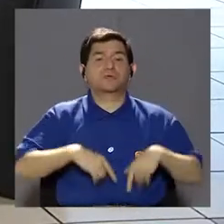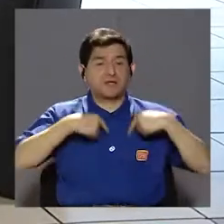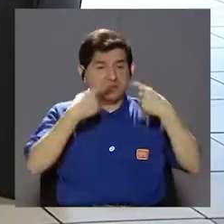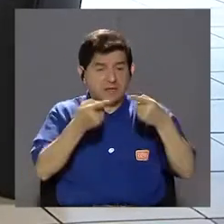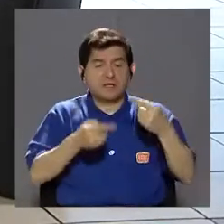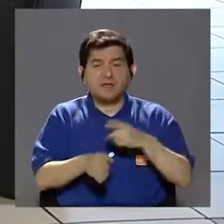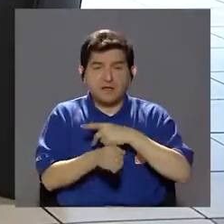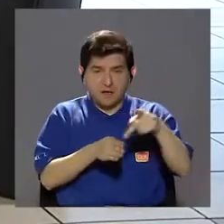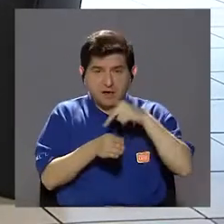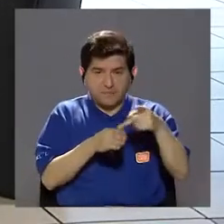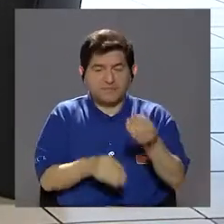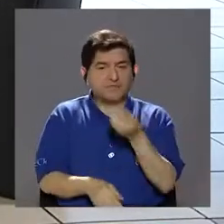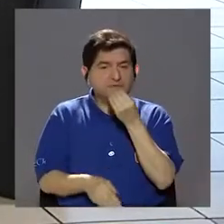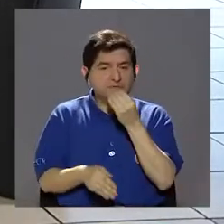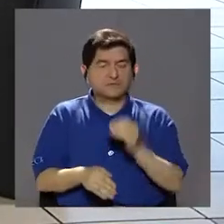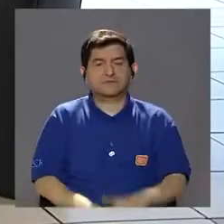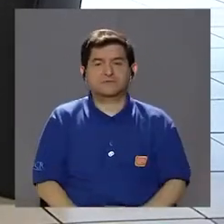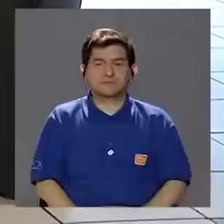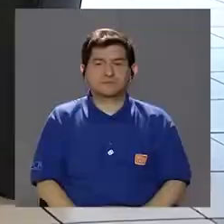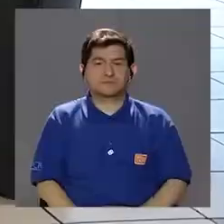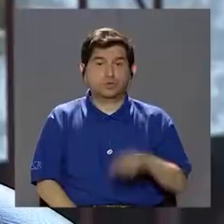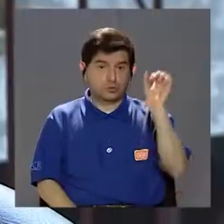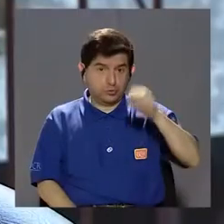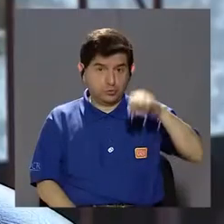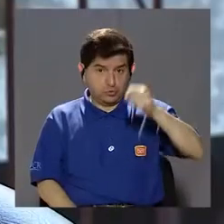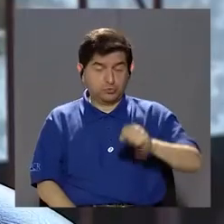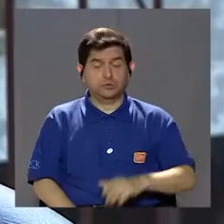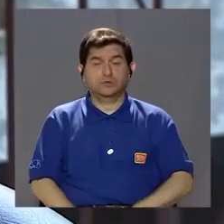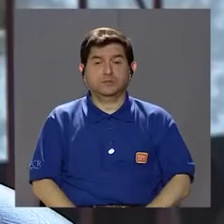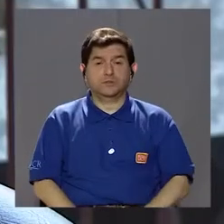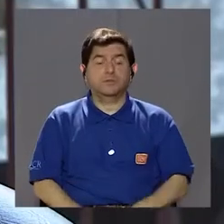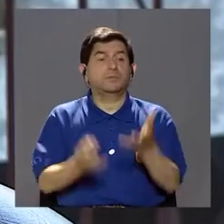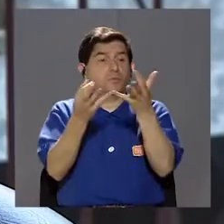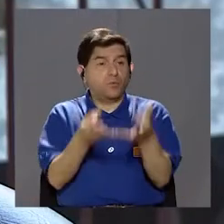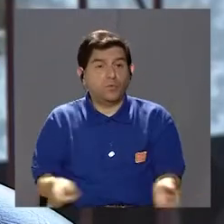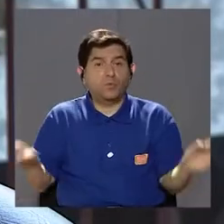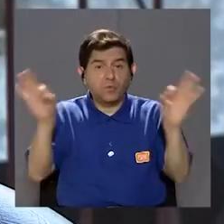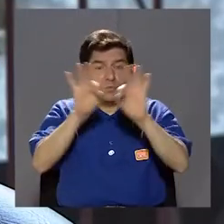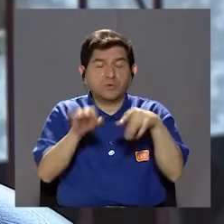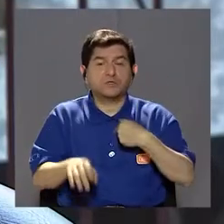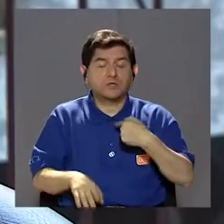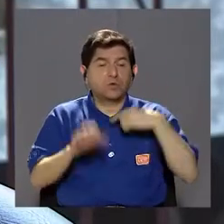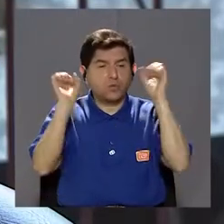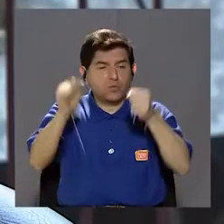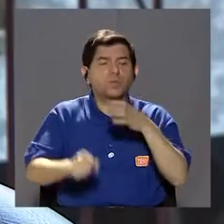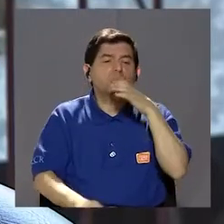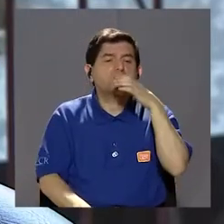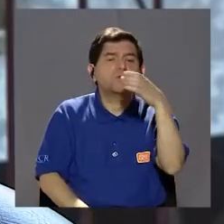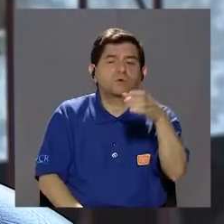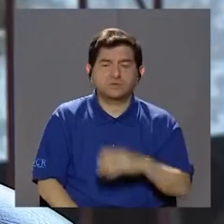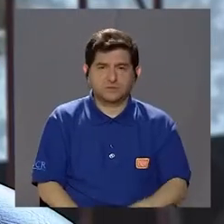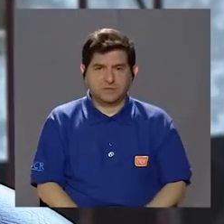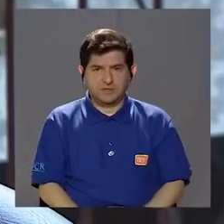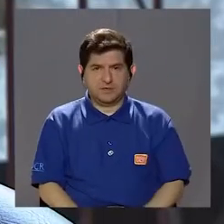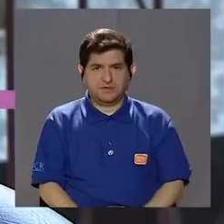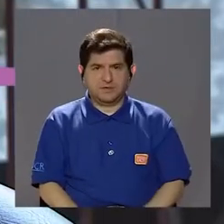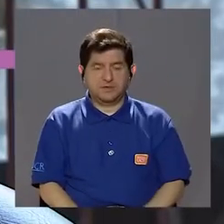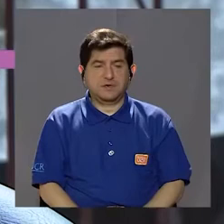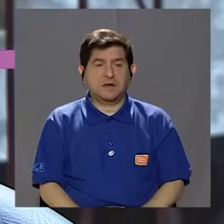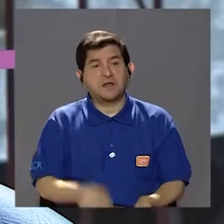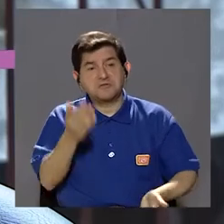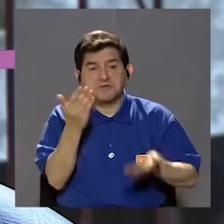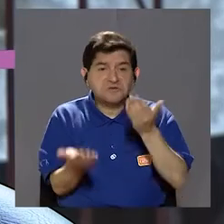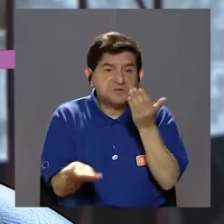entonces acudir al nutricionista, ¿verdad? Sí, sí, claro, es fundamental, uno les puede dar como las recomendaciones,